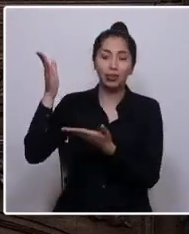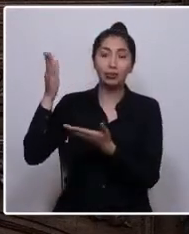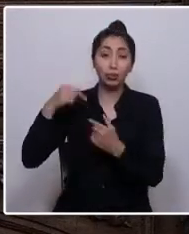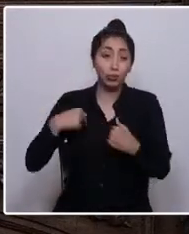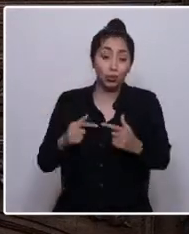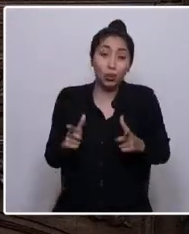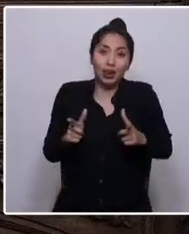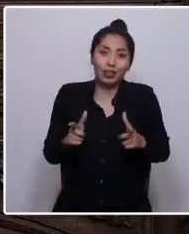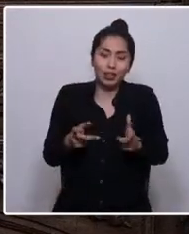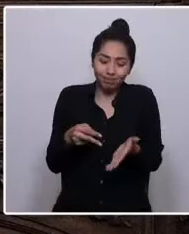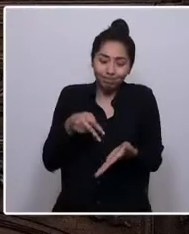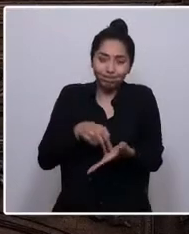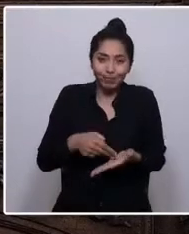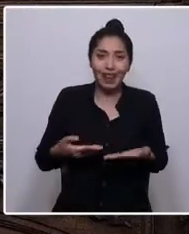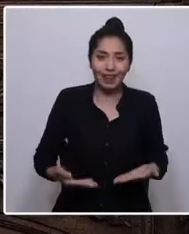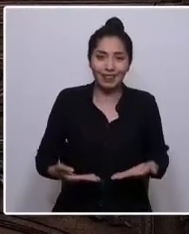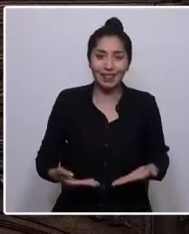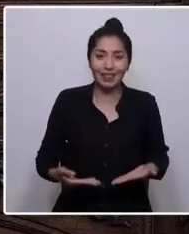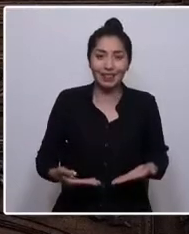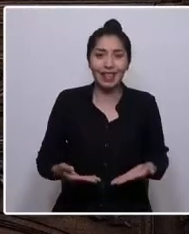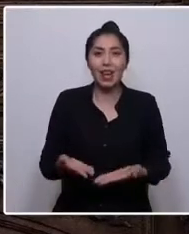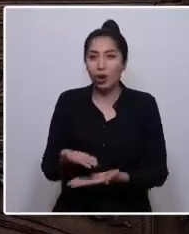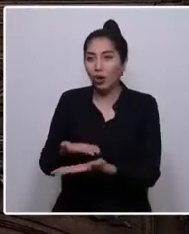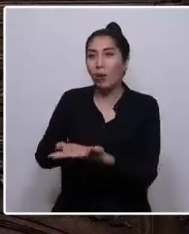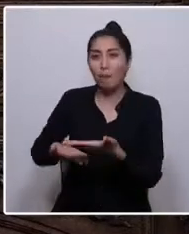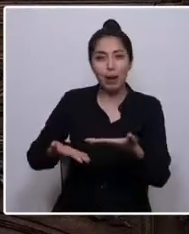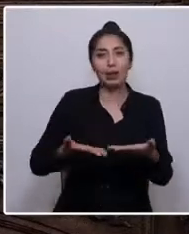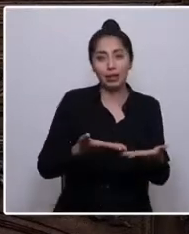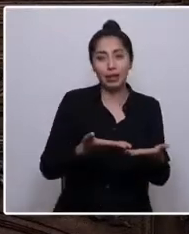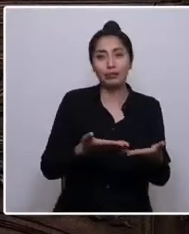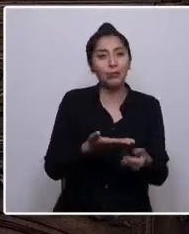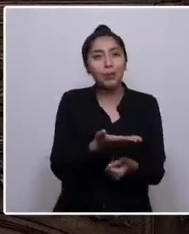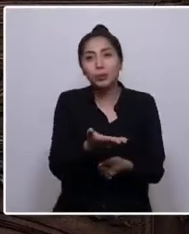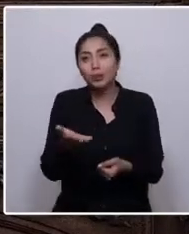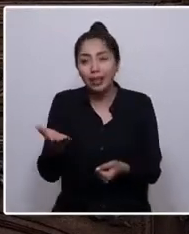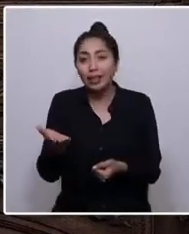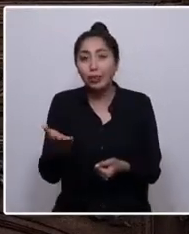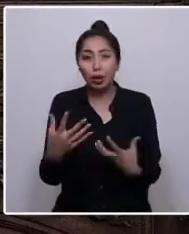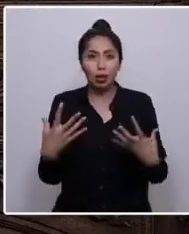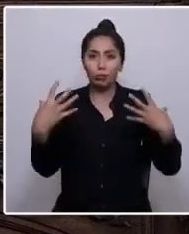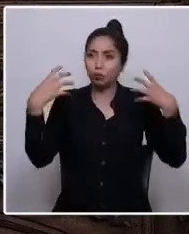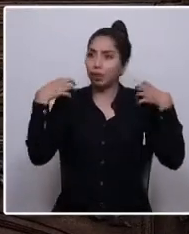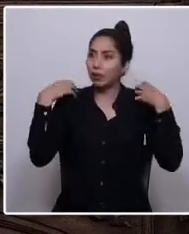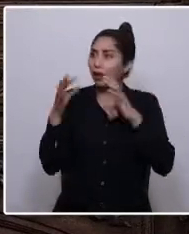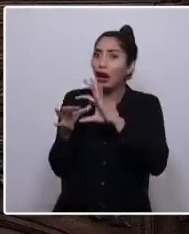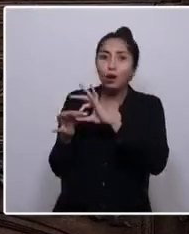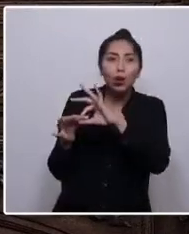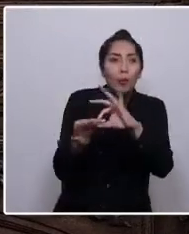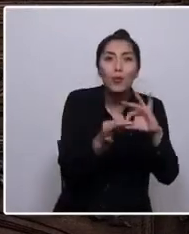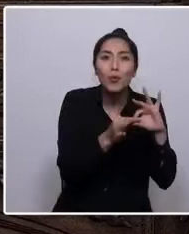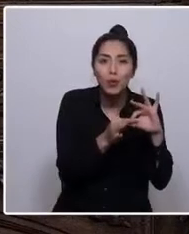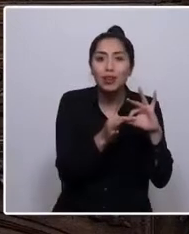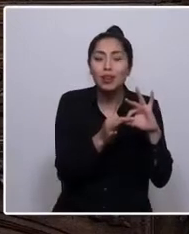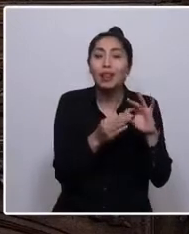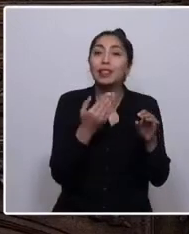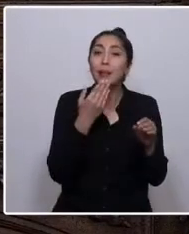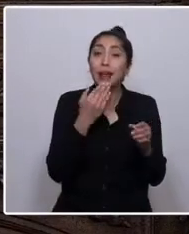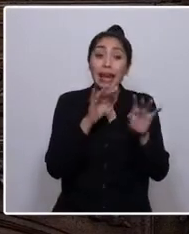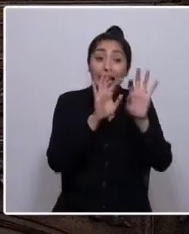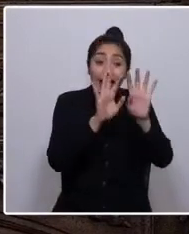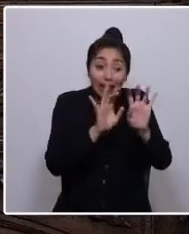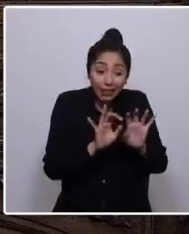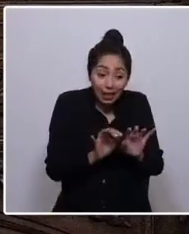de estar aquí, de compartir con ustedes una tarea común, de escribir por primera